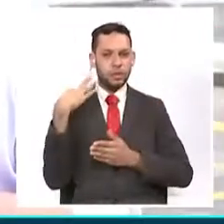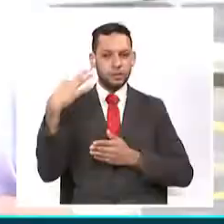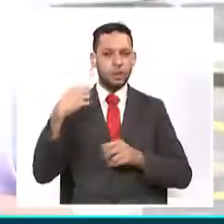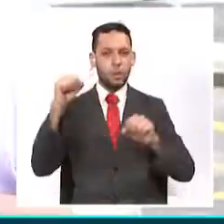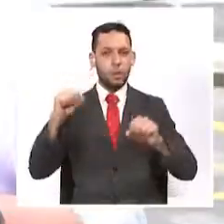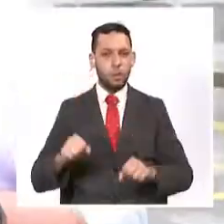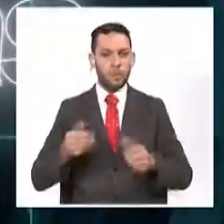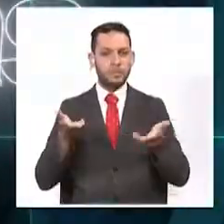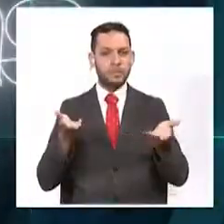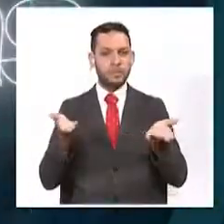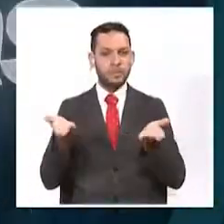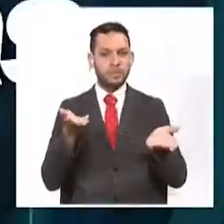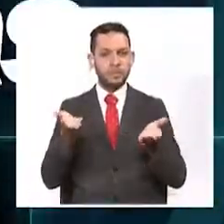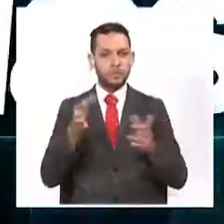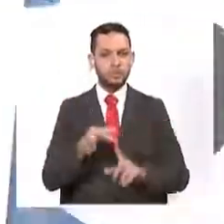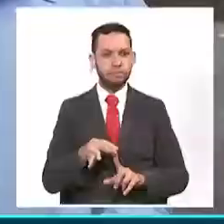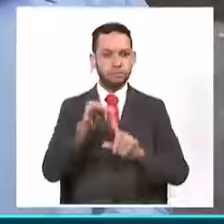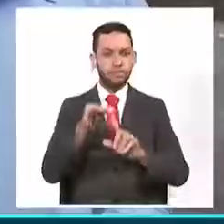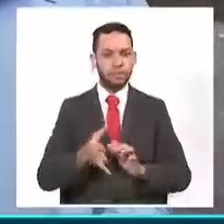que son prioritarios.